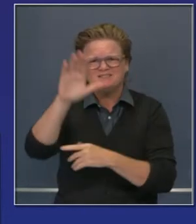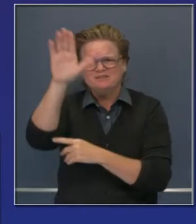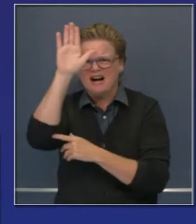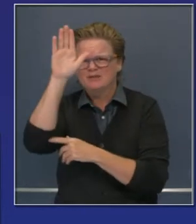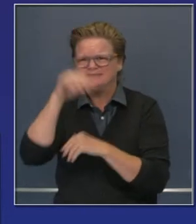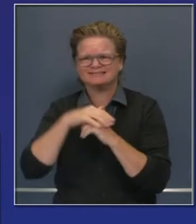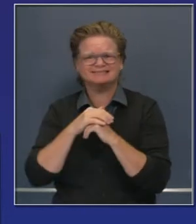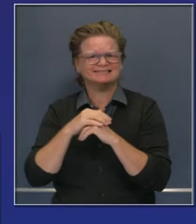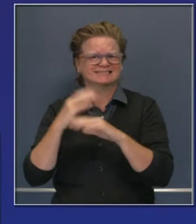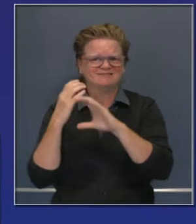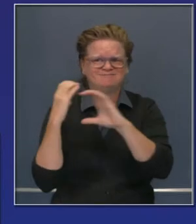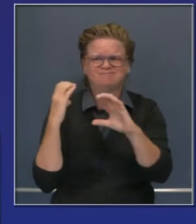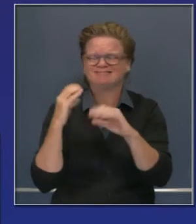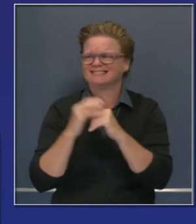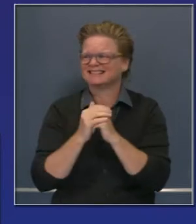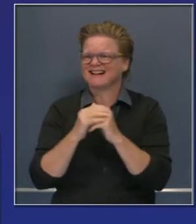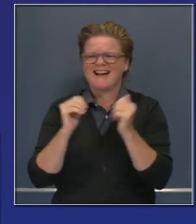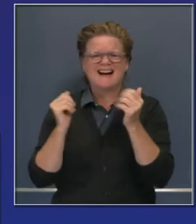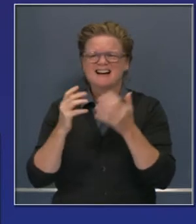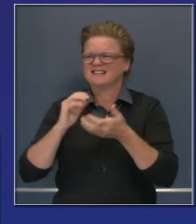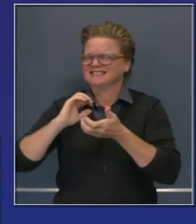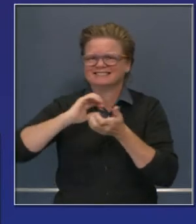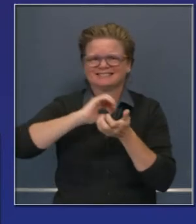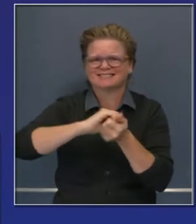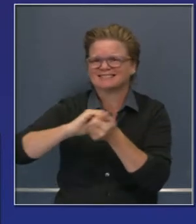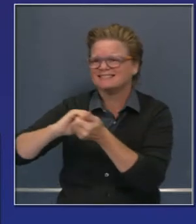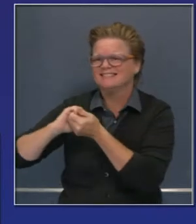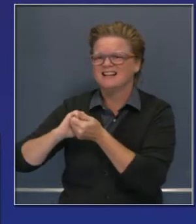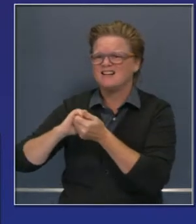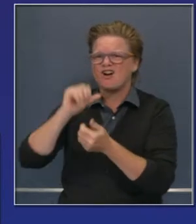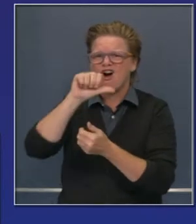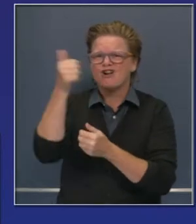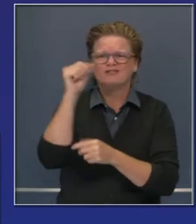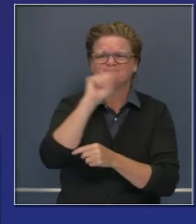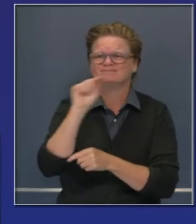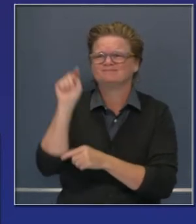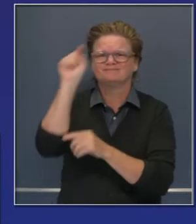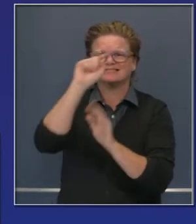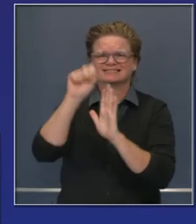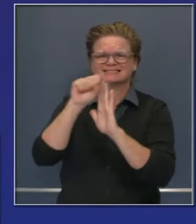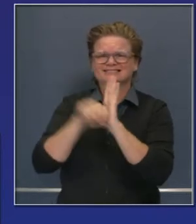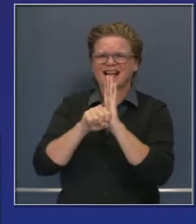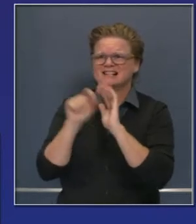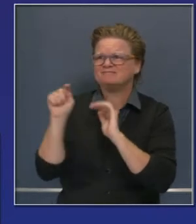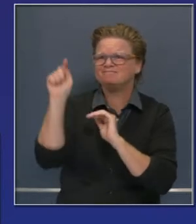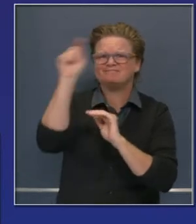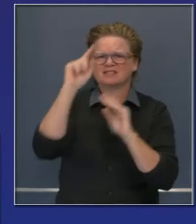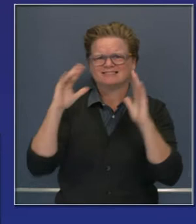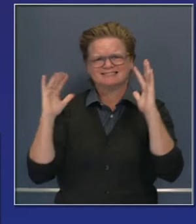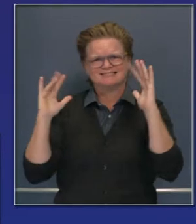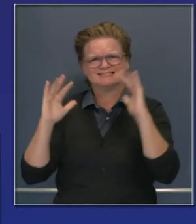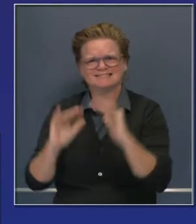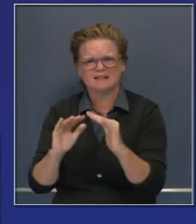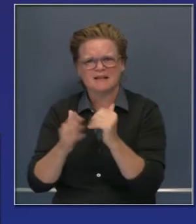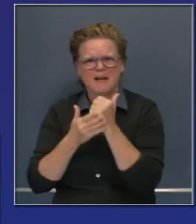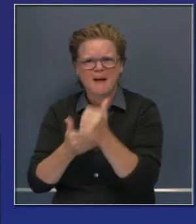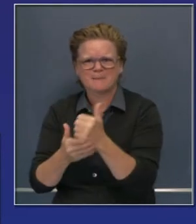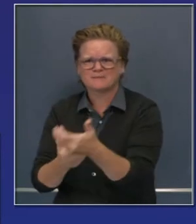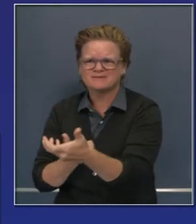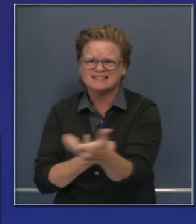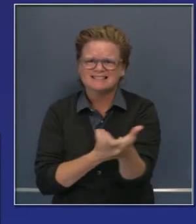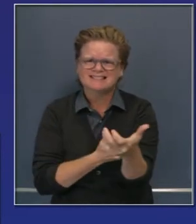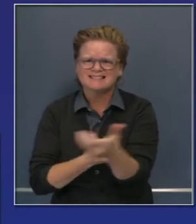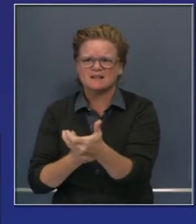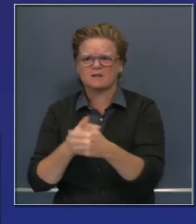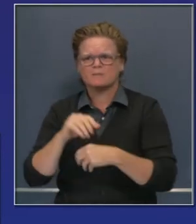También mediante el sistema de ayuda mutua que existe en el estado de California y fuera del estado de California. Unos